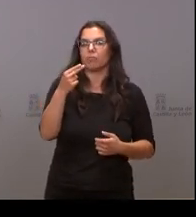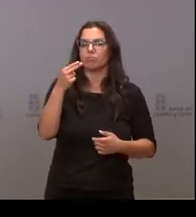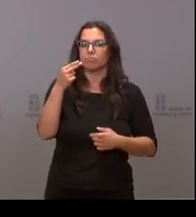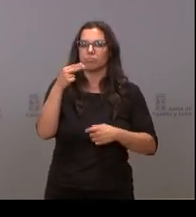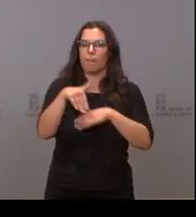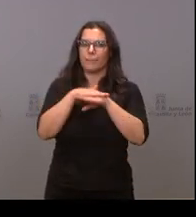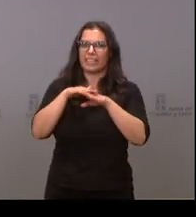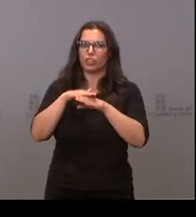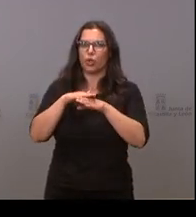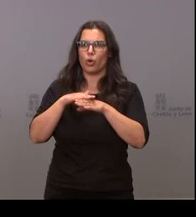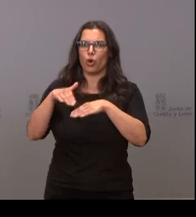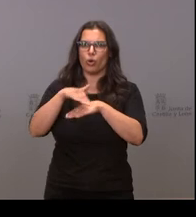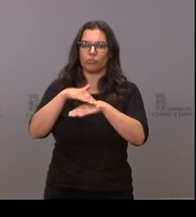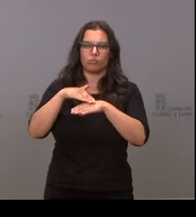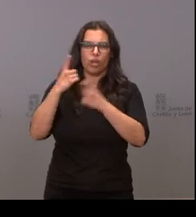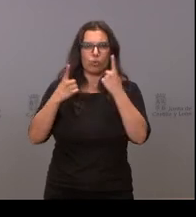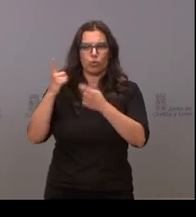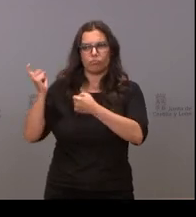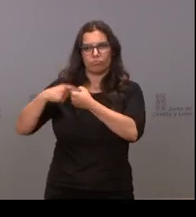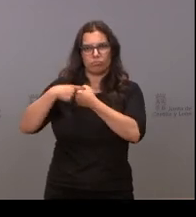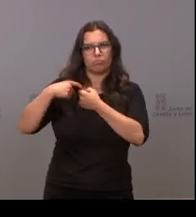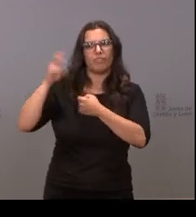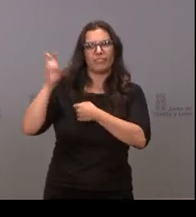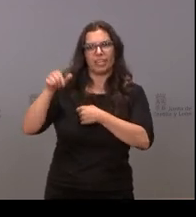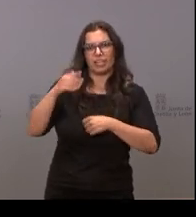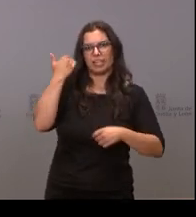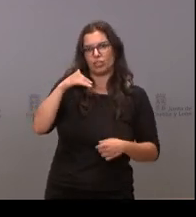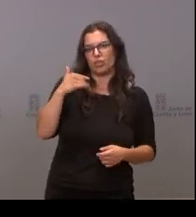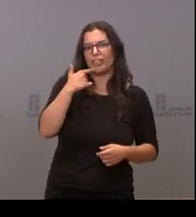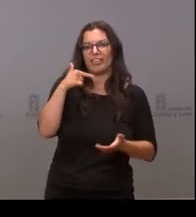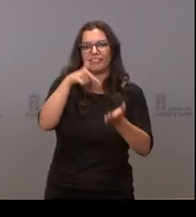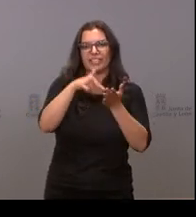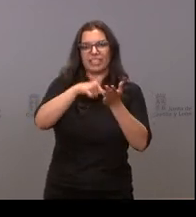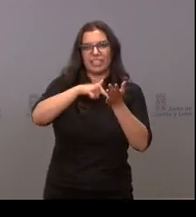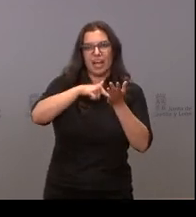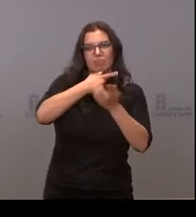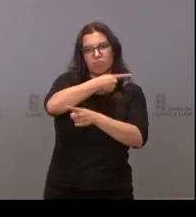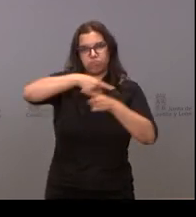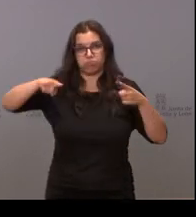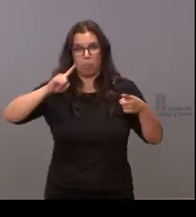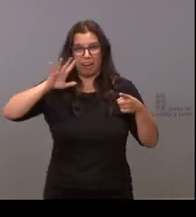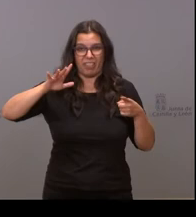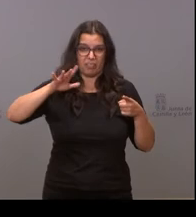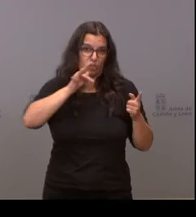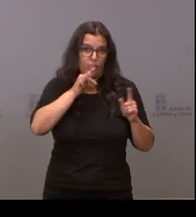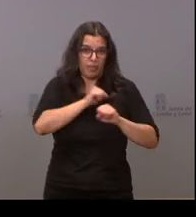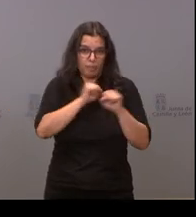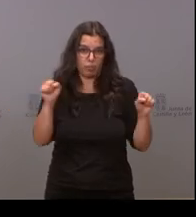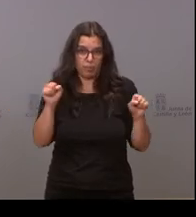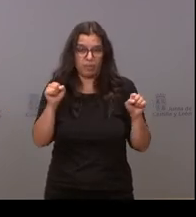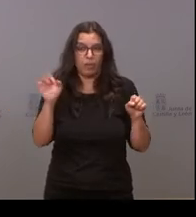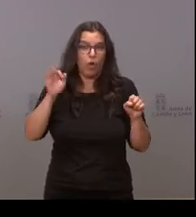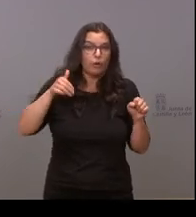en Soria y parece que el tema de la fiscalidad diferenciada, no sé si va para largo o parece, no sé,